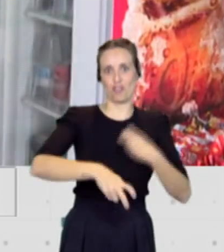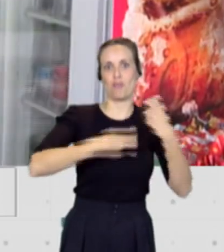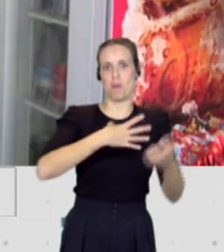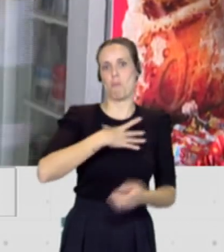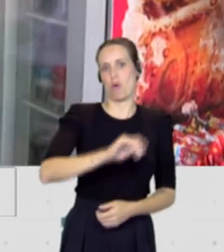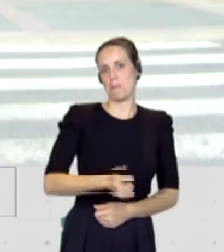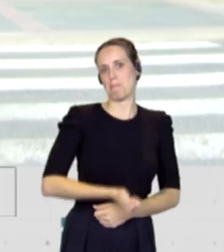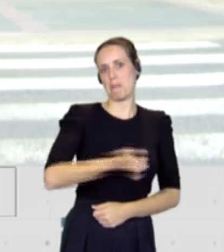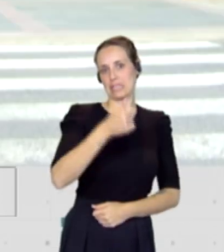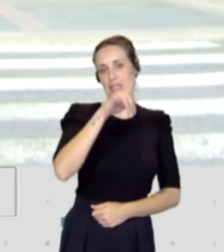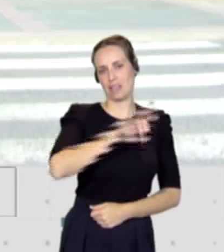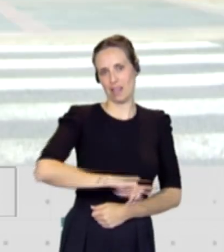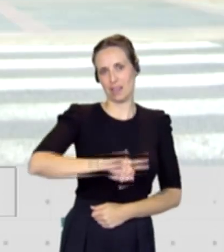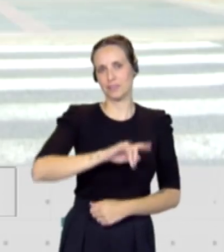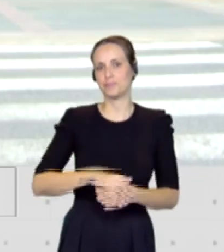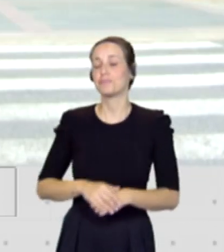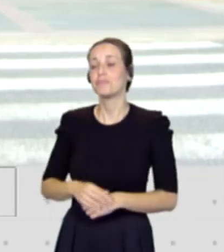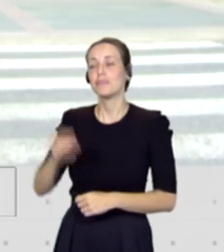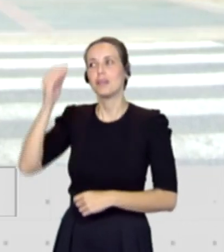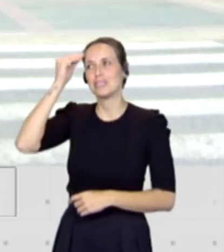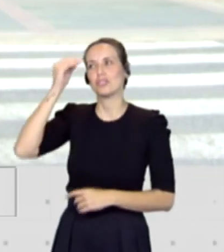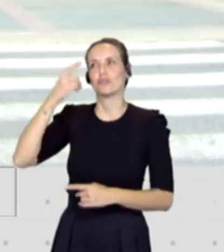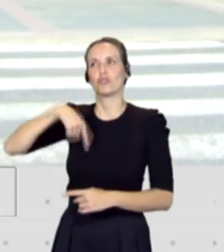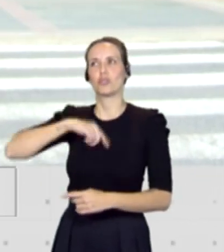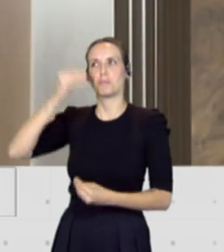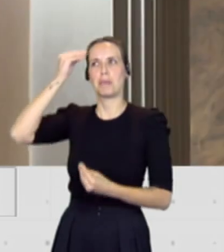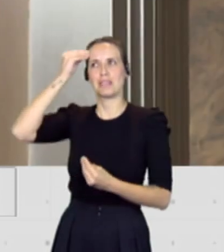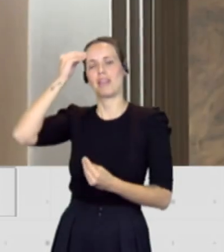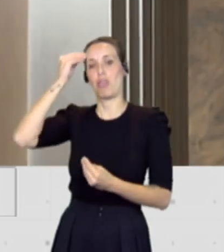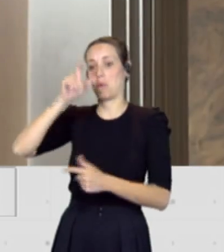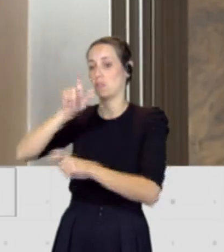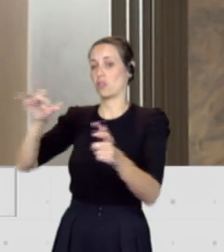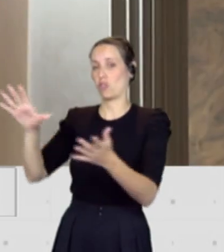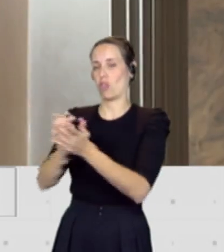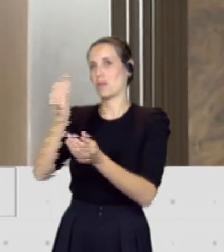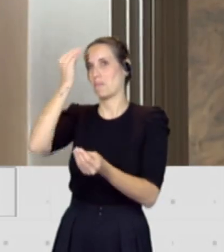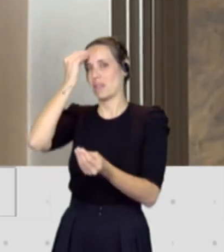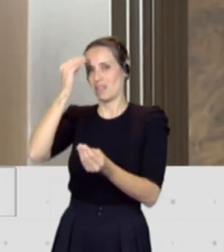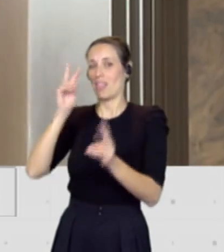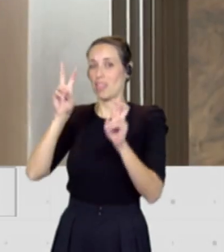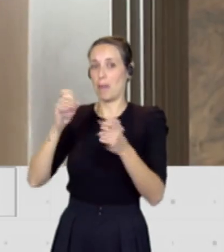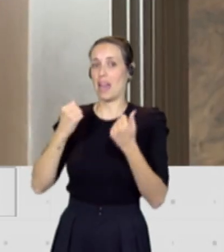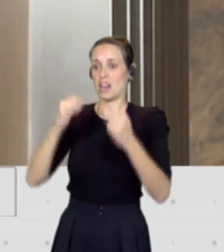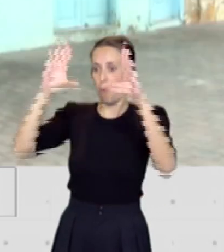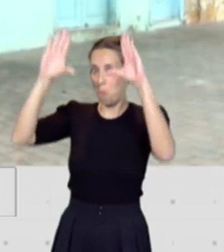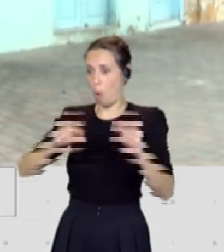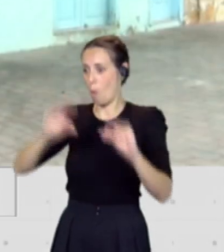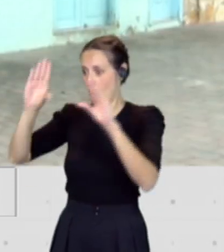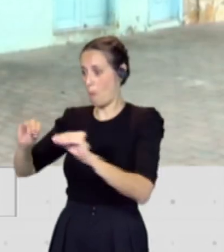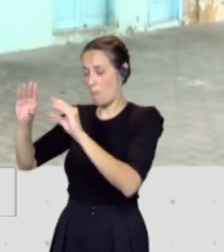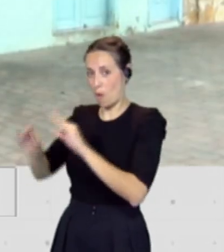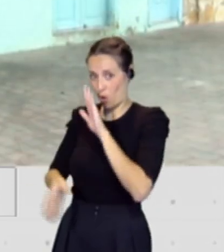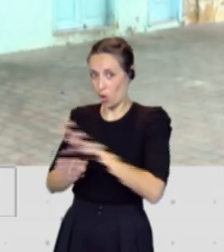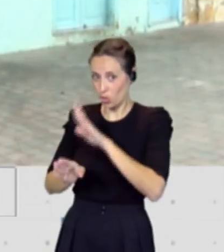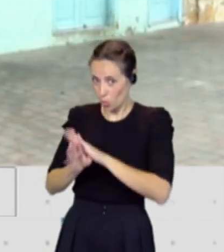la pregunta que nos hacemos todos, la pregunta que se hacen los ciudadanos es, ¿va a haber más ceros energéticos en Canarias a partir de esa implementación?